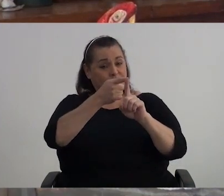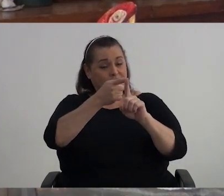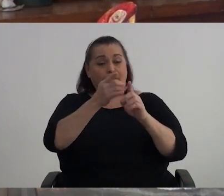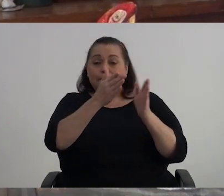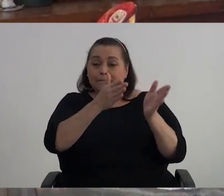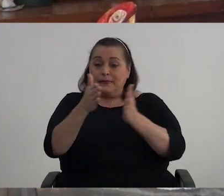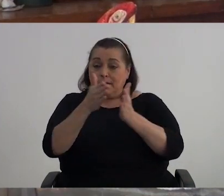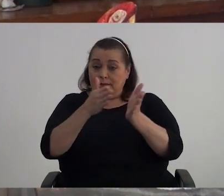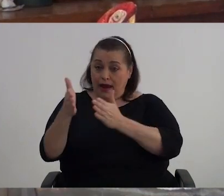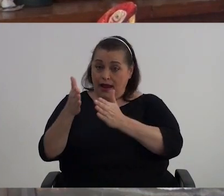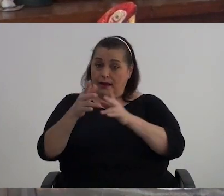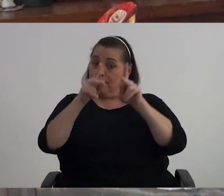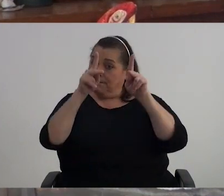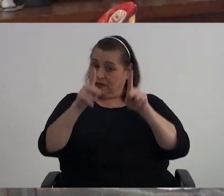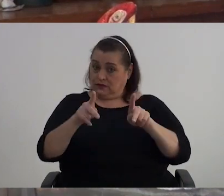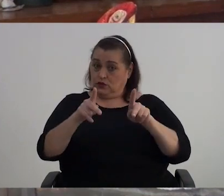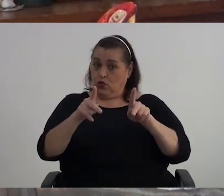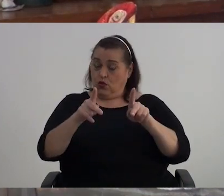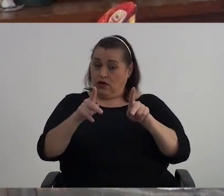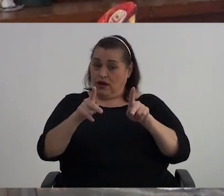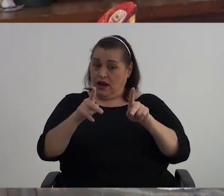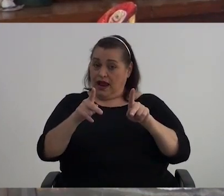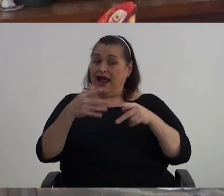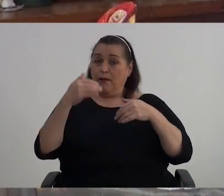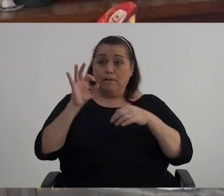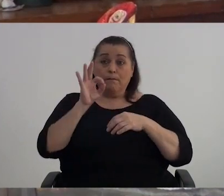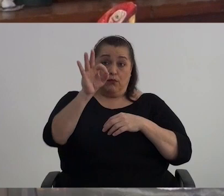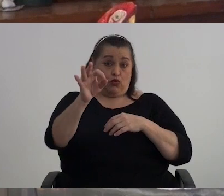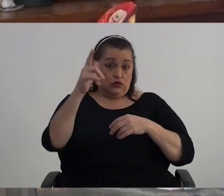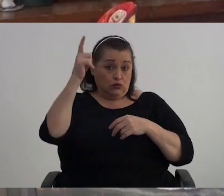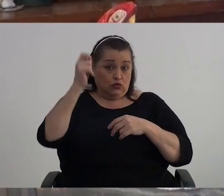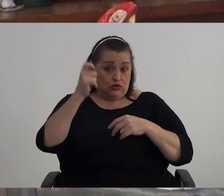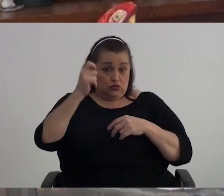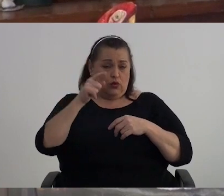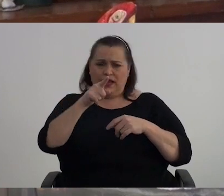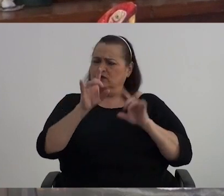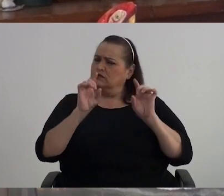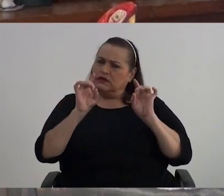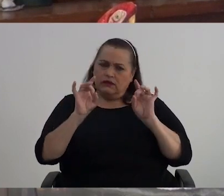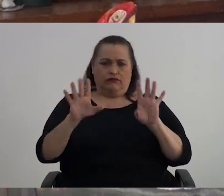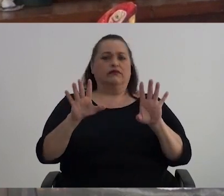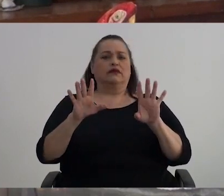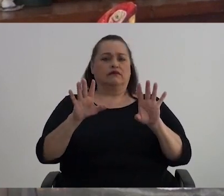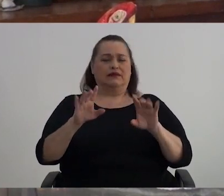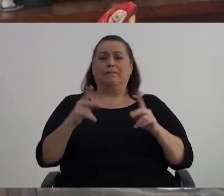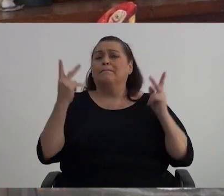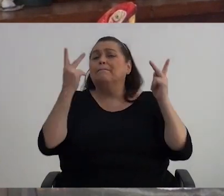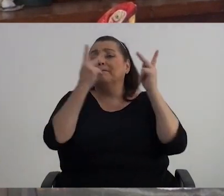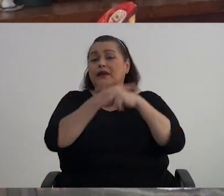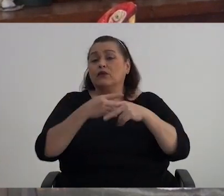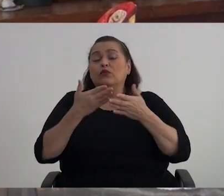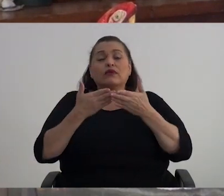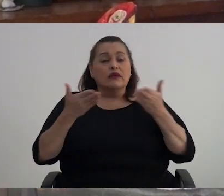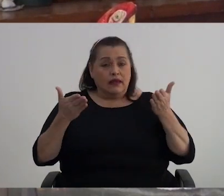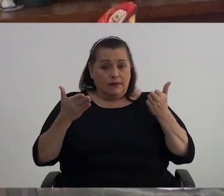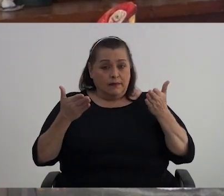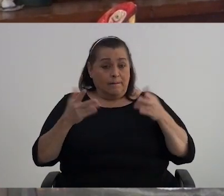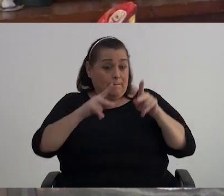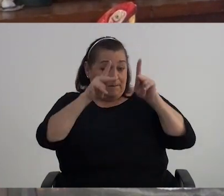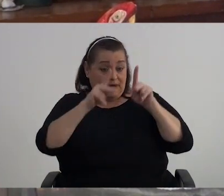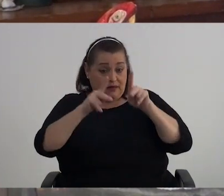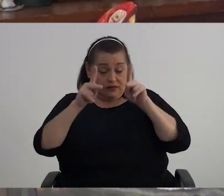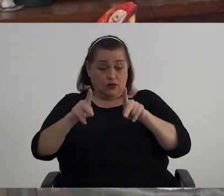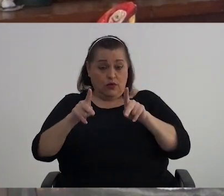preparar A la persona Que se va a jubilar Eso es terrible Y peor aún aún Si la